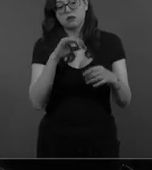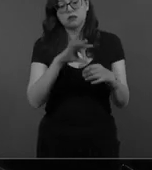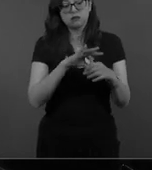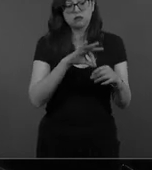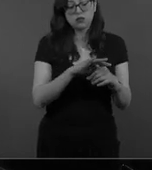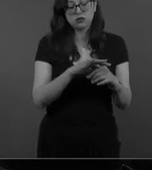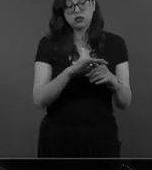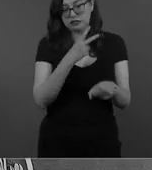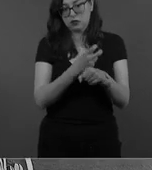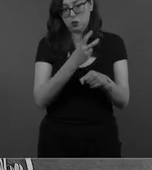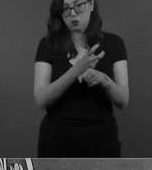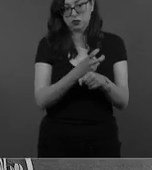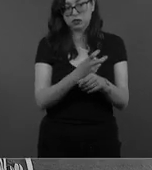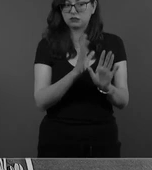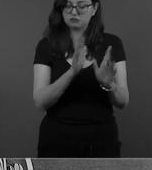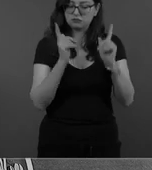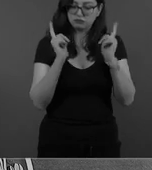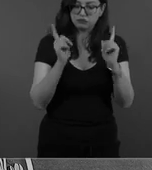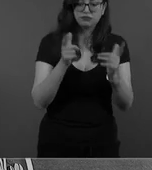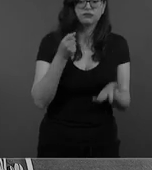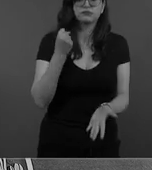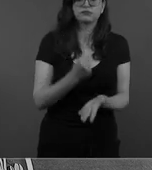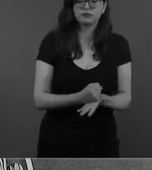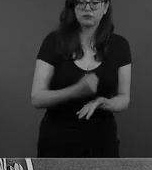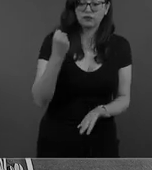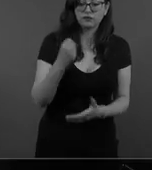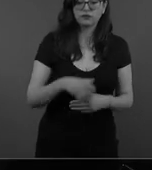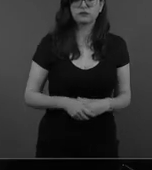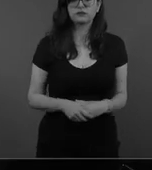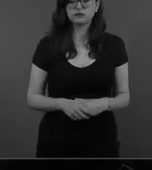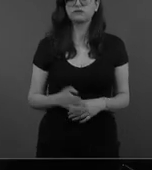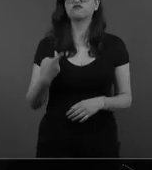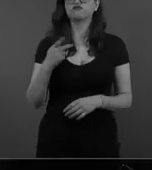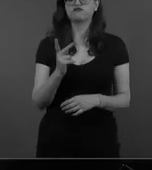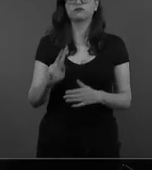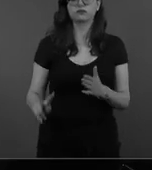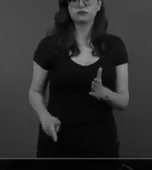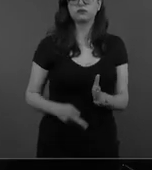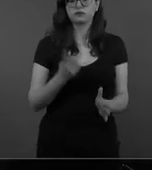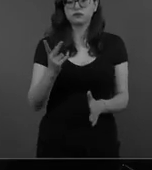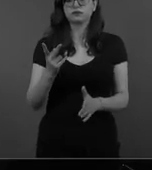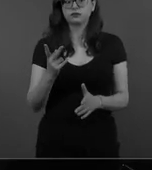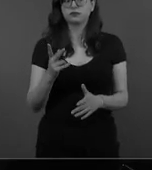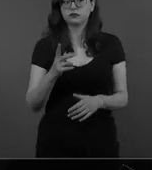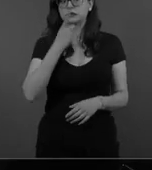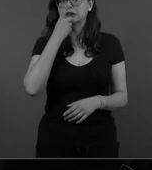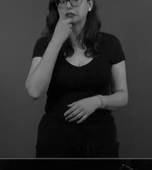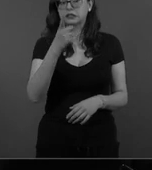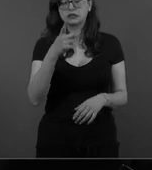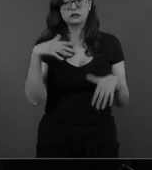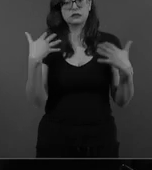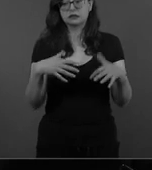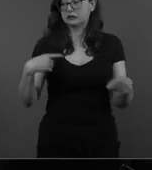en la Cámara de Senadores. Pero reiterar, sobre todo por la campaña tan intensa que han